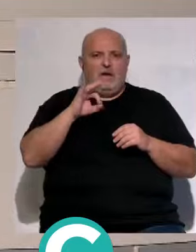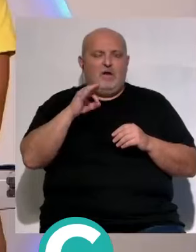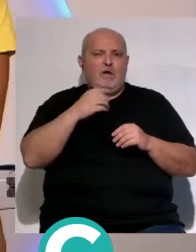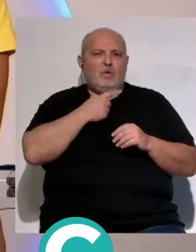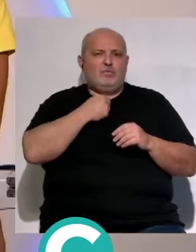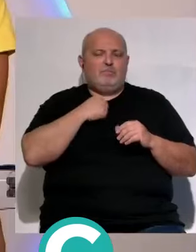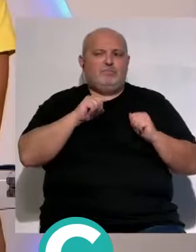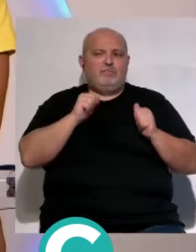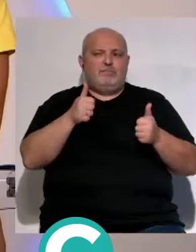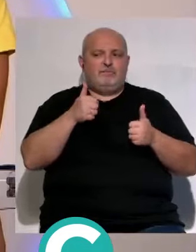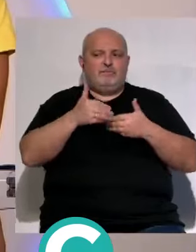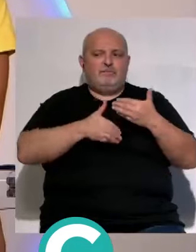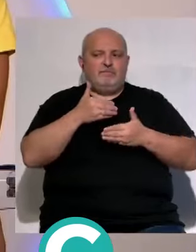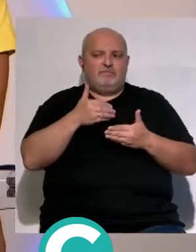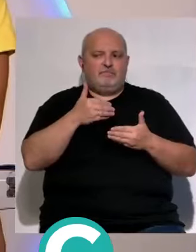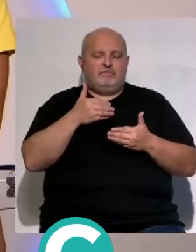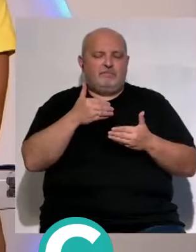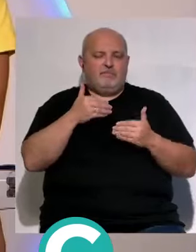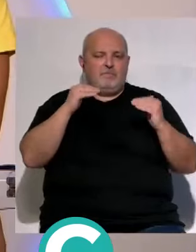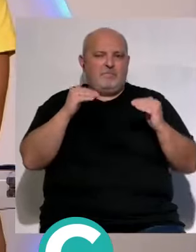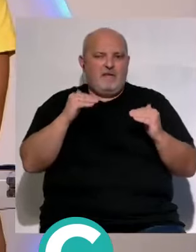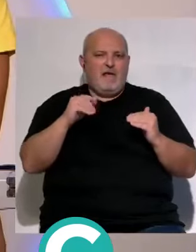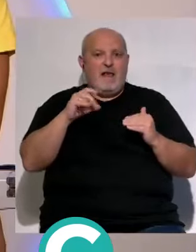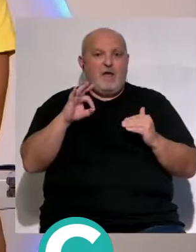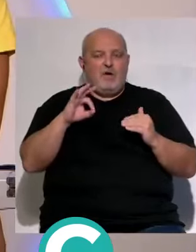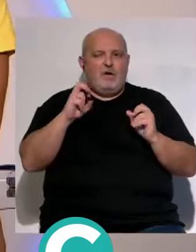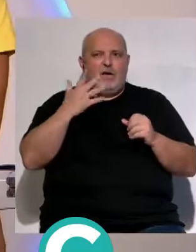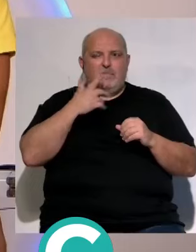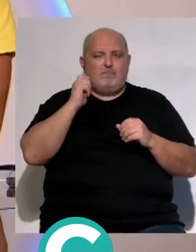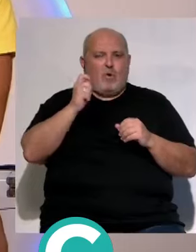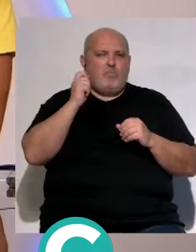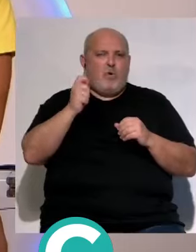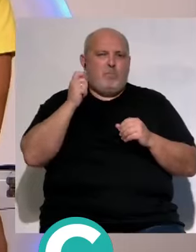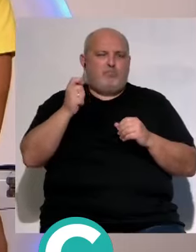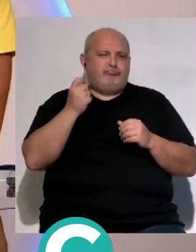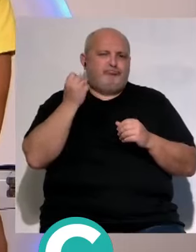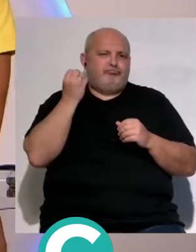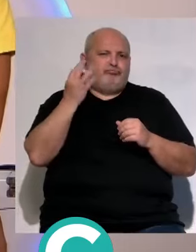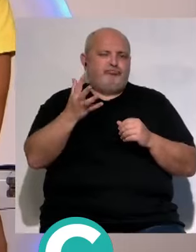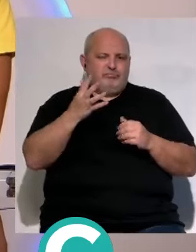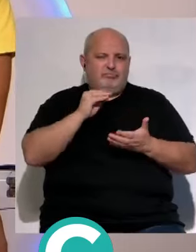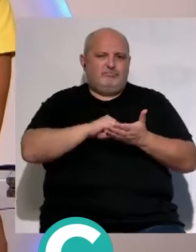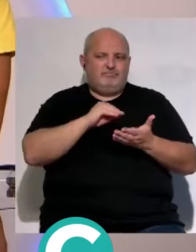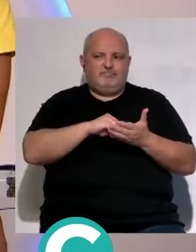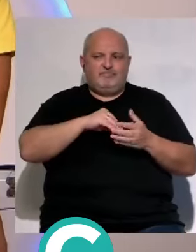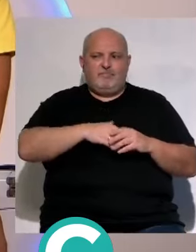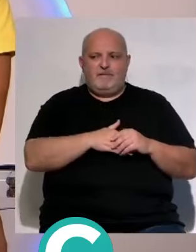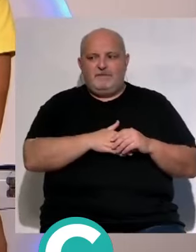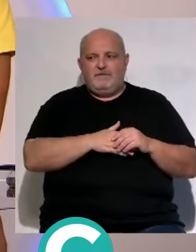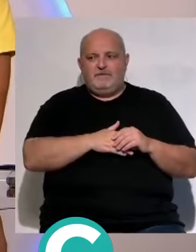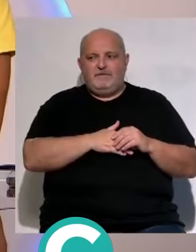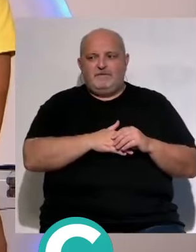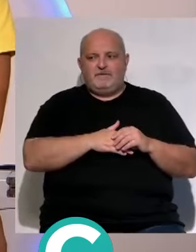gustó mucho en la primera vuelta pero en la segunda vuelta ya menos es hacer una amarilla por partido pero Iván Alejo ha jugado también todos los partidos excepto a los que está sancionado